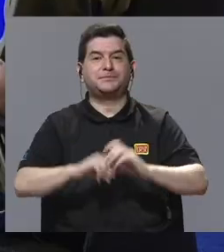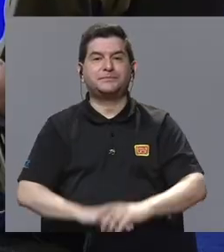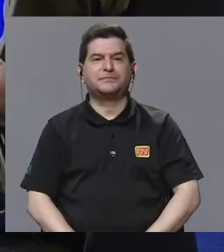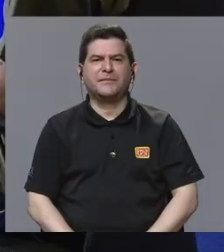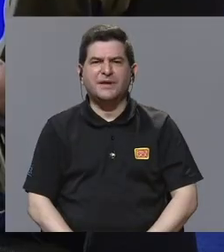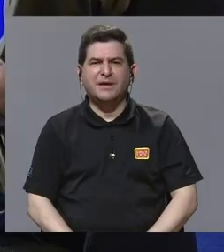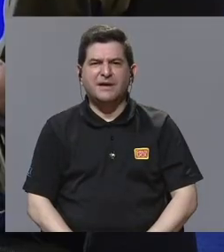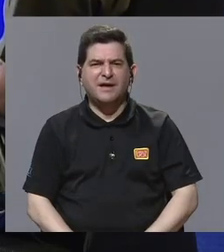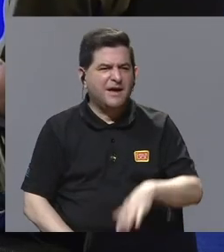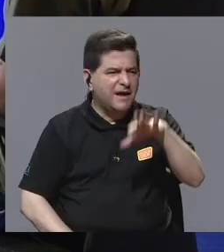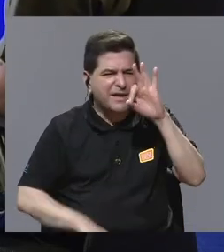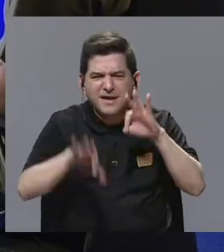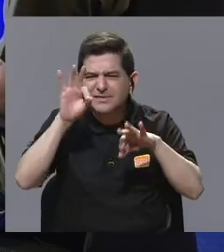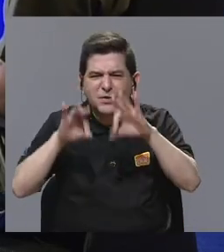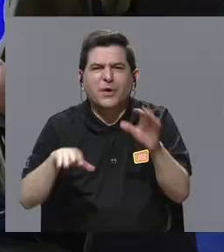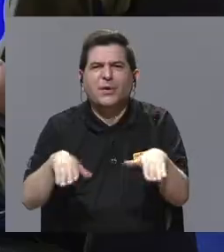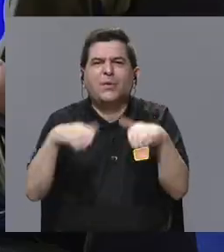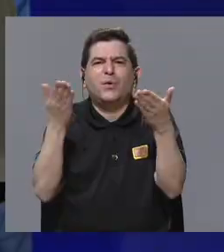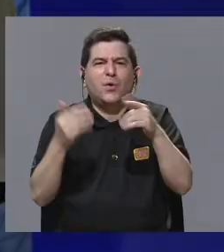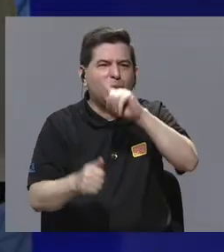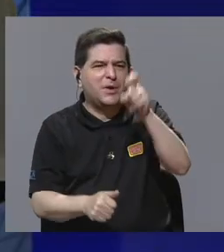¿Cómo se hizo esa elección, Roberto?